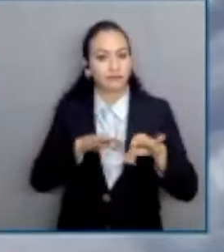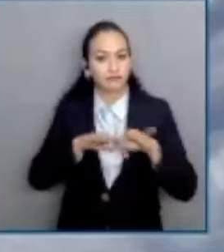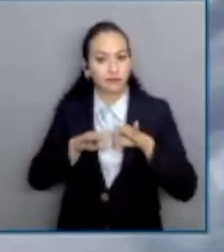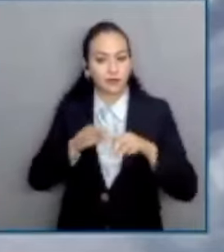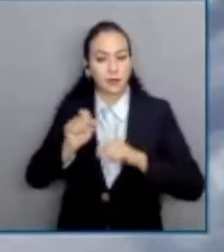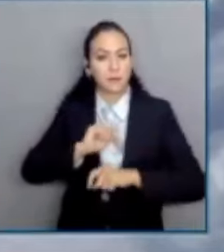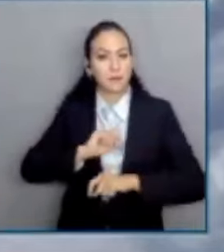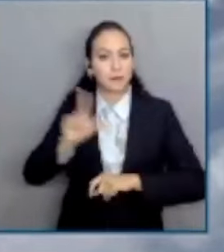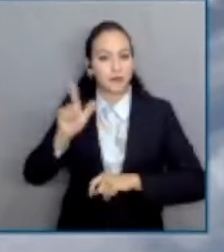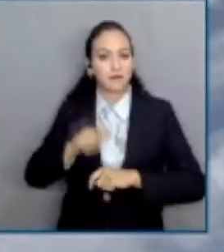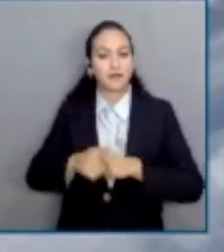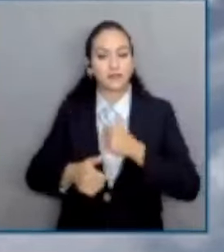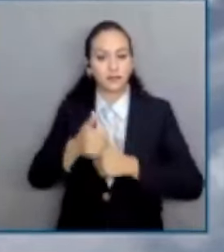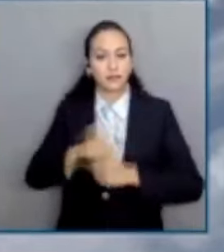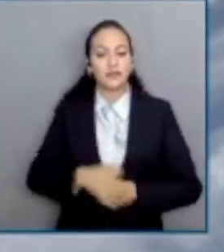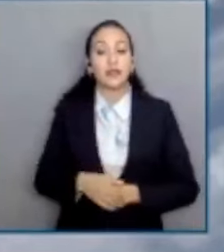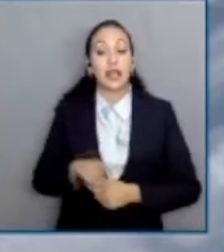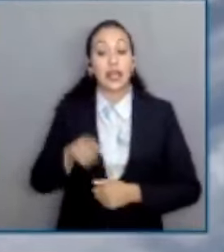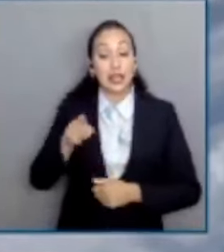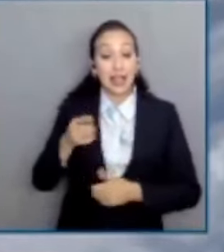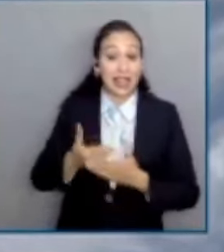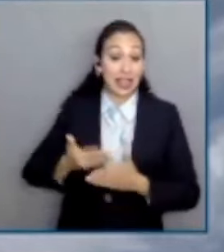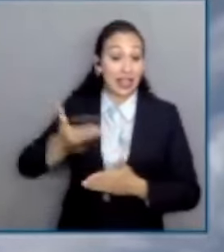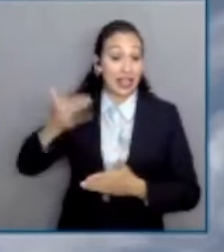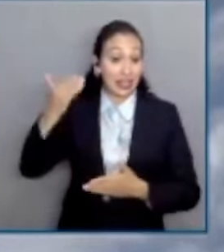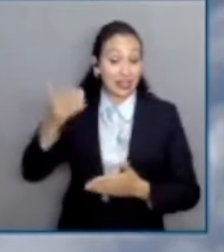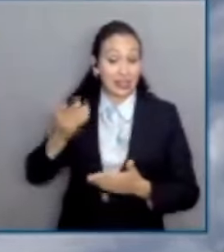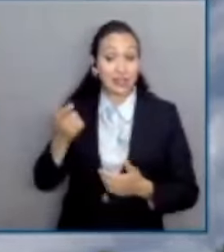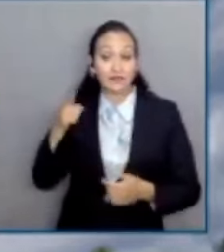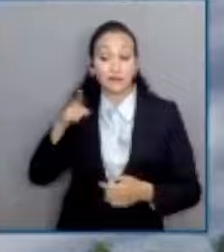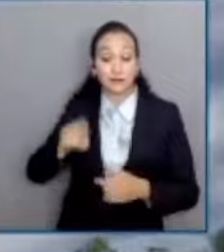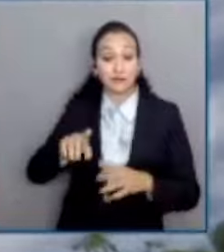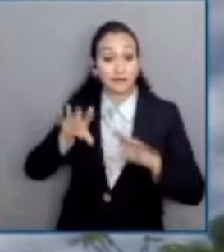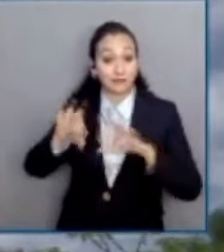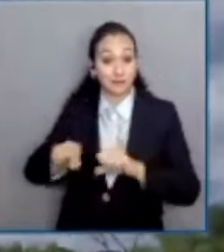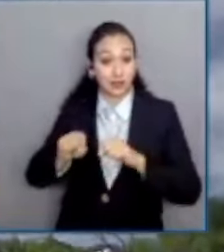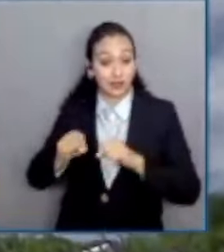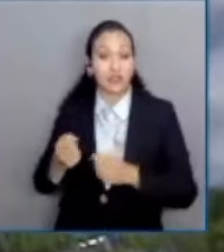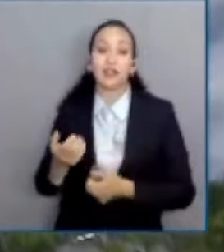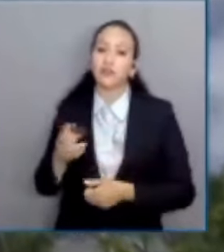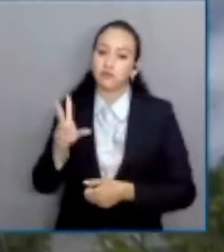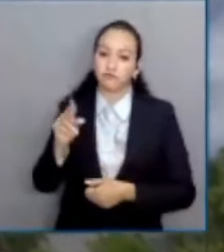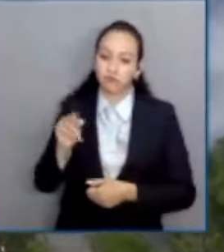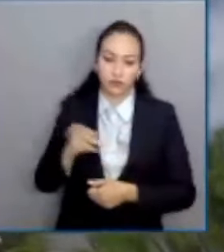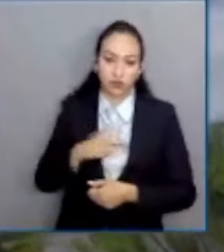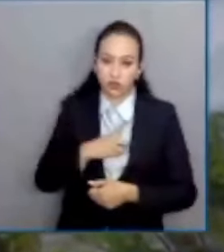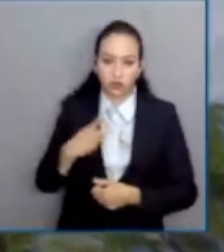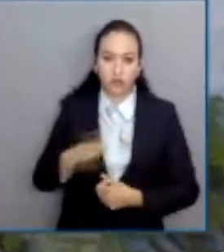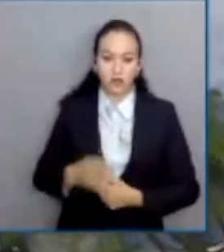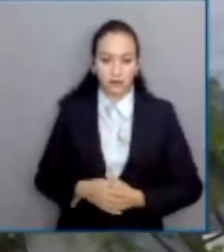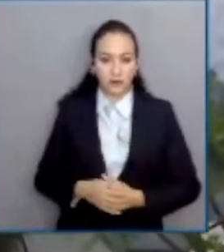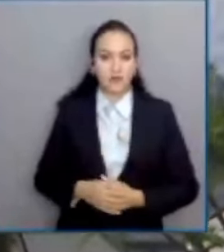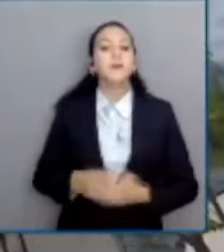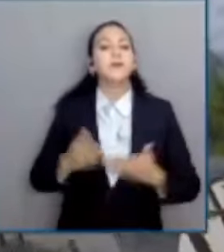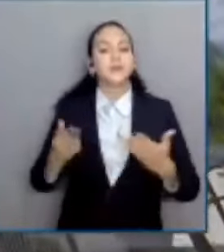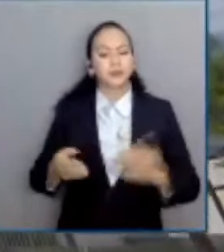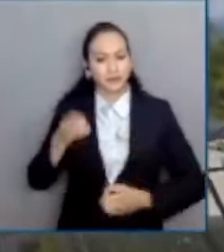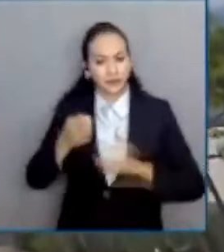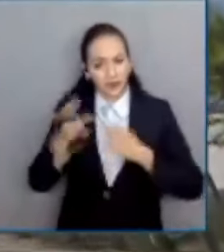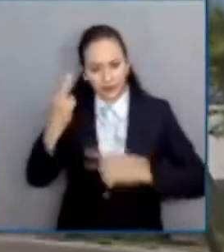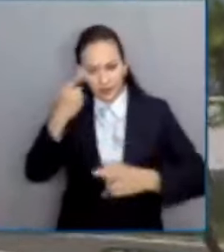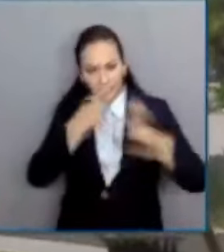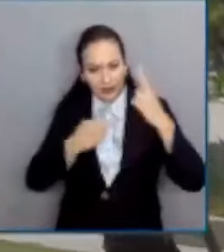no haber sido sentenciado con pena privativa de la libertad por delito doloso. El Pleno determinó que este tipo de